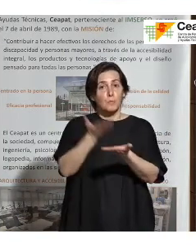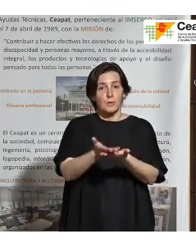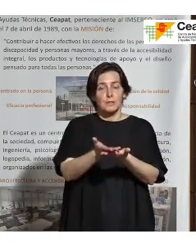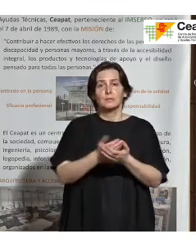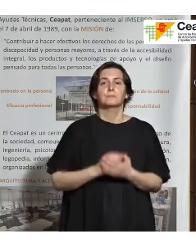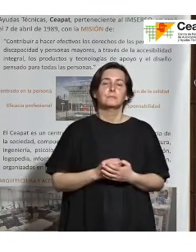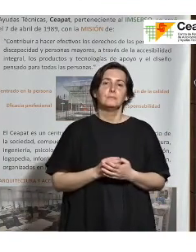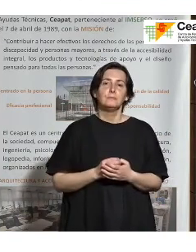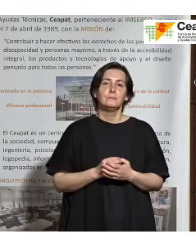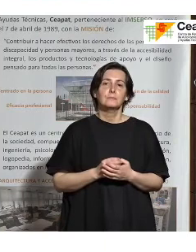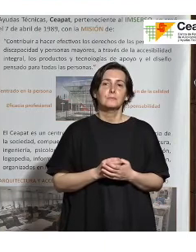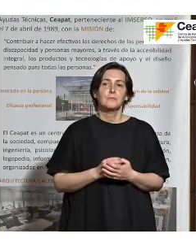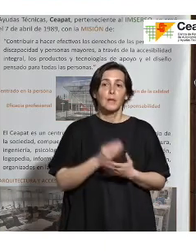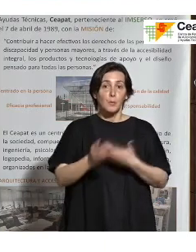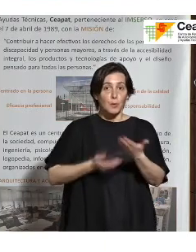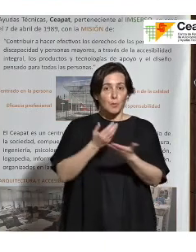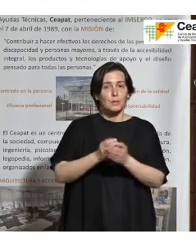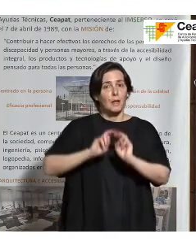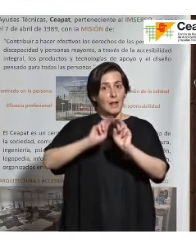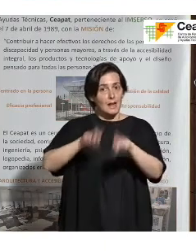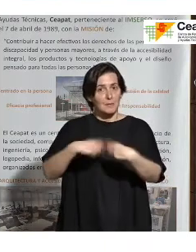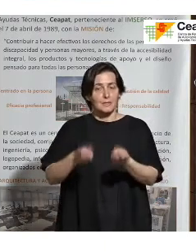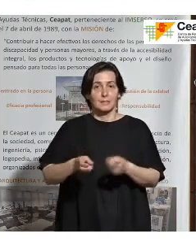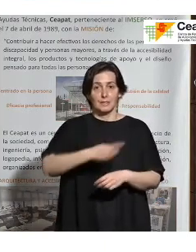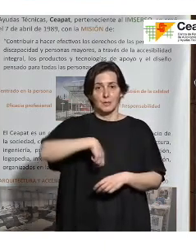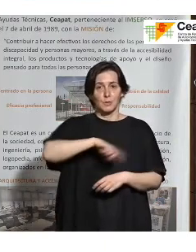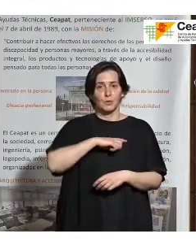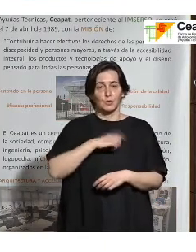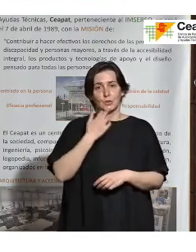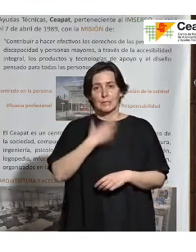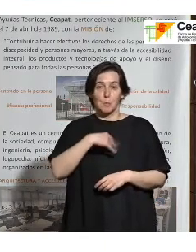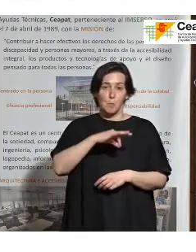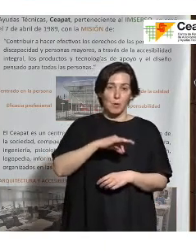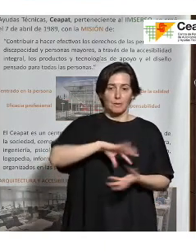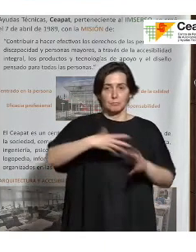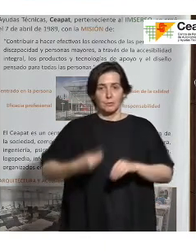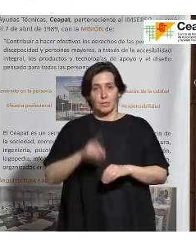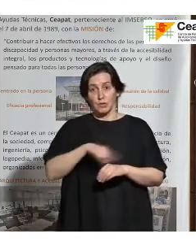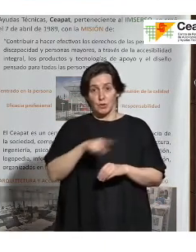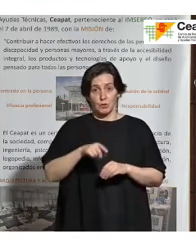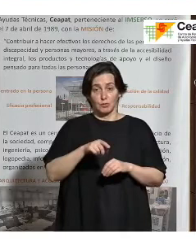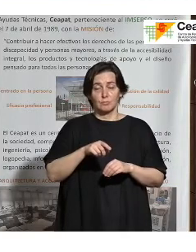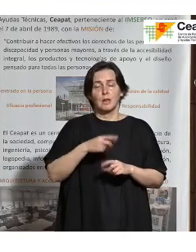Esta propuesta la revisamos nosotros si es viable a nivel nacional.